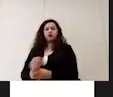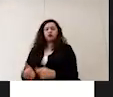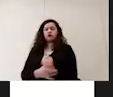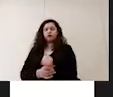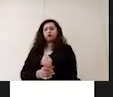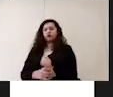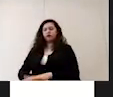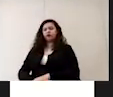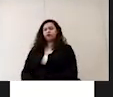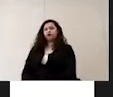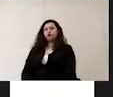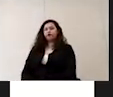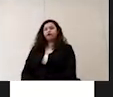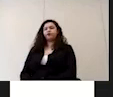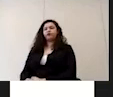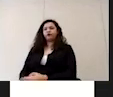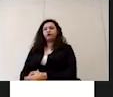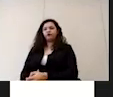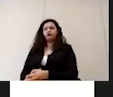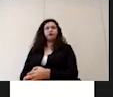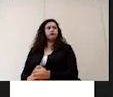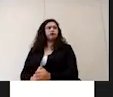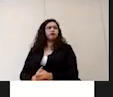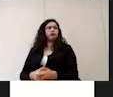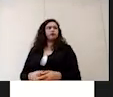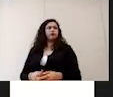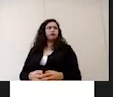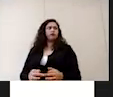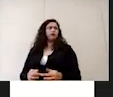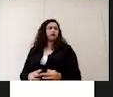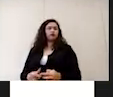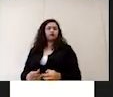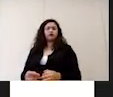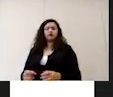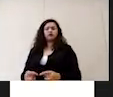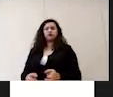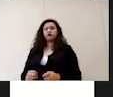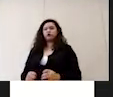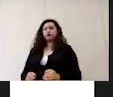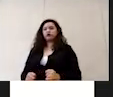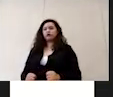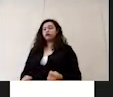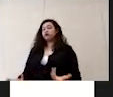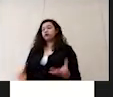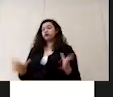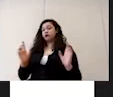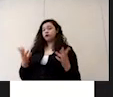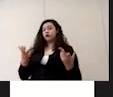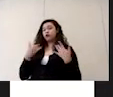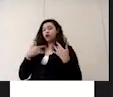cuántos casos positivos cuántos casos sospechosos o si no existe ningún caso